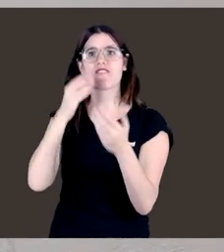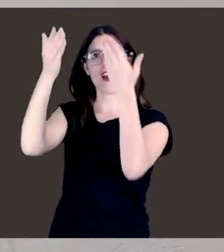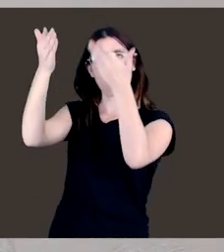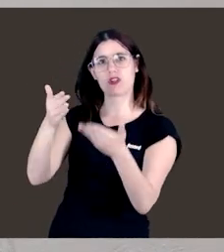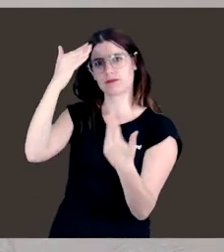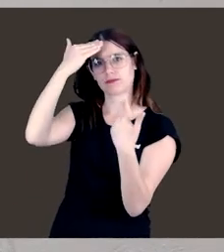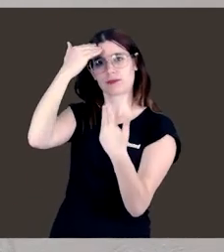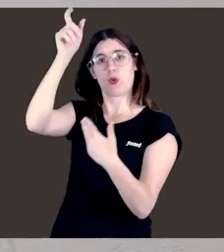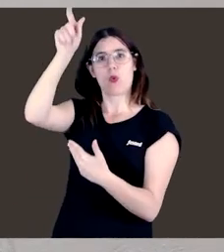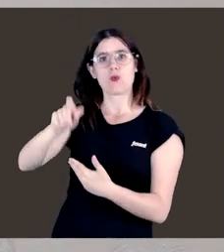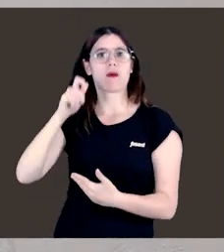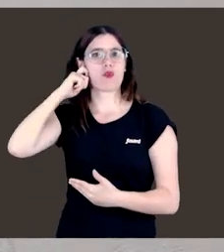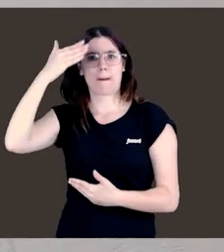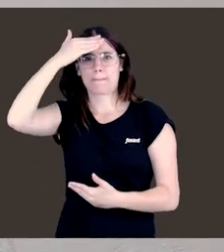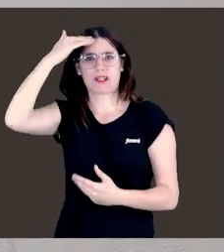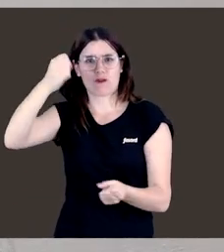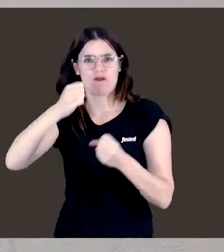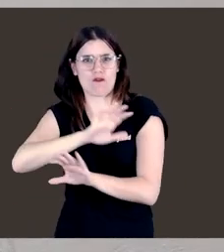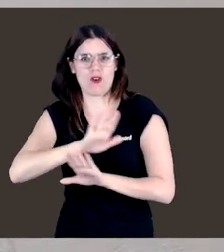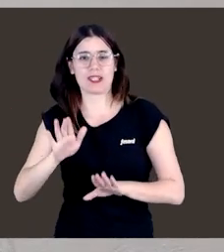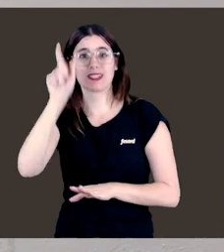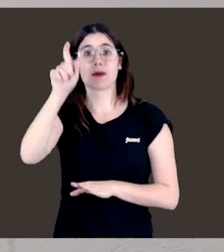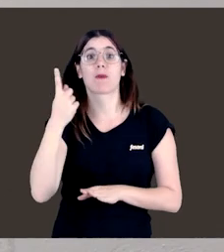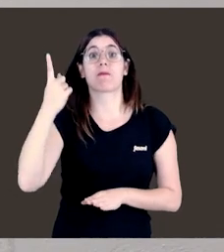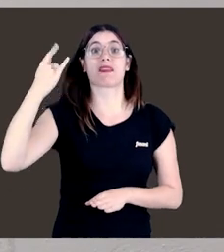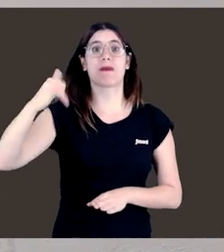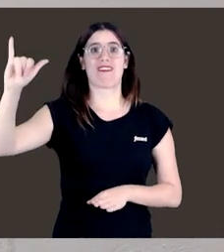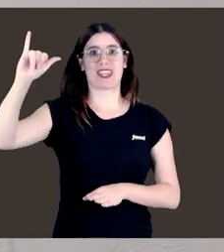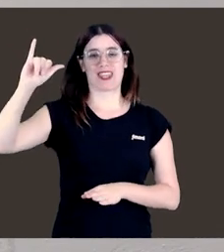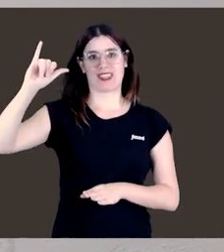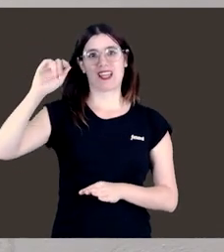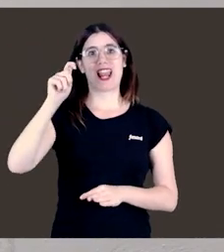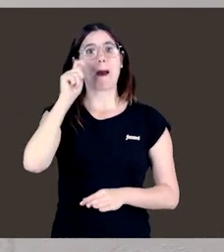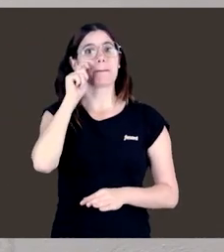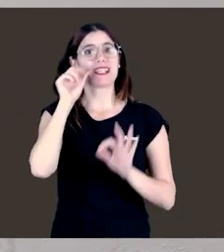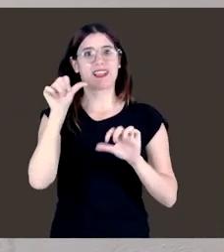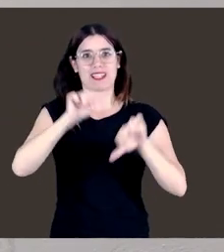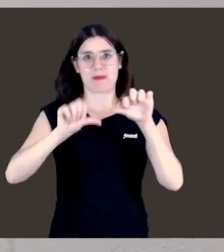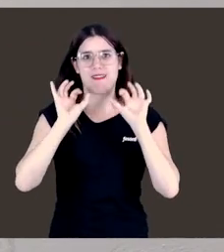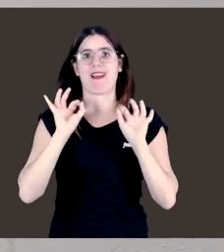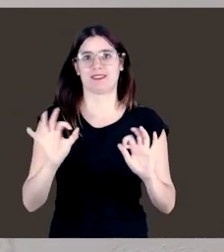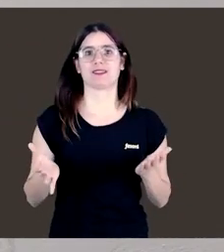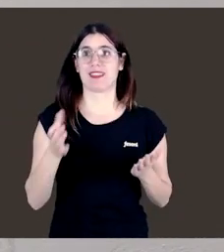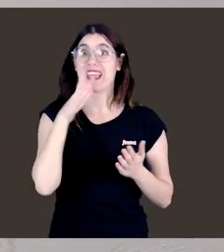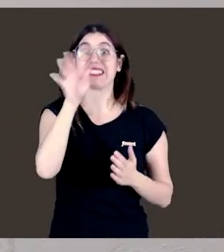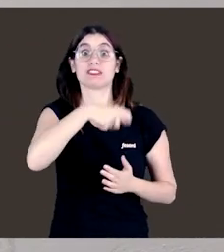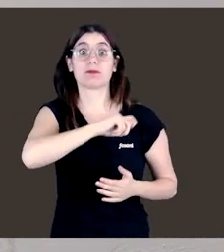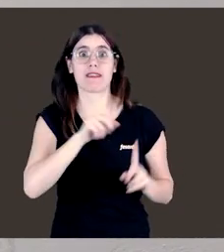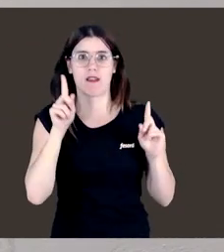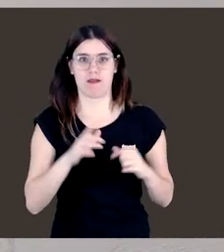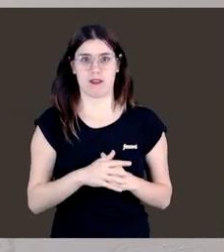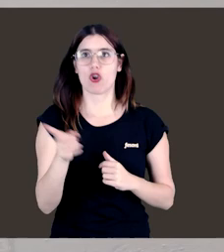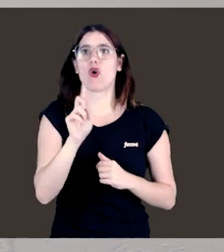poniendo en valor una mujer que tiene un mérito extraordinario. Fue la primera perita química, como nos decían,